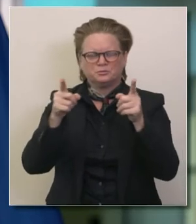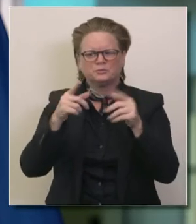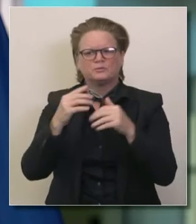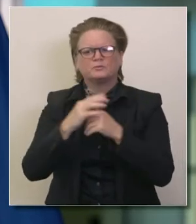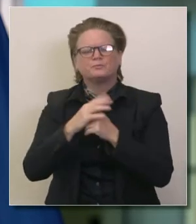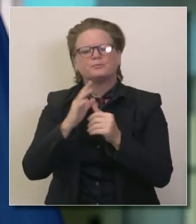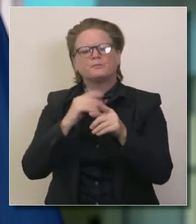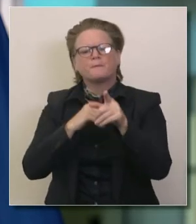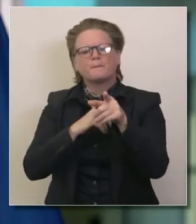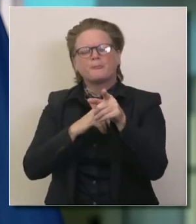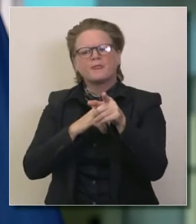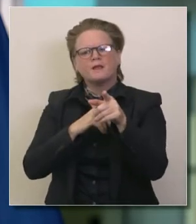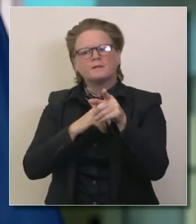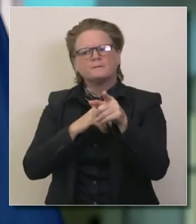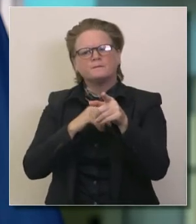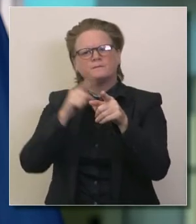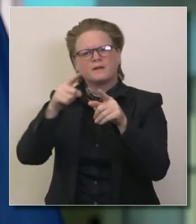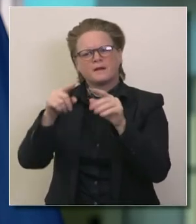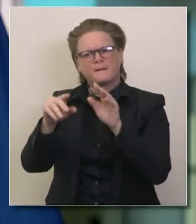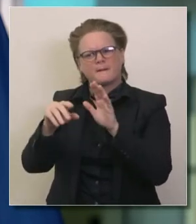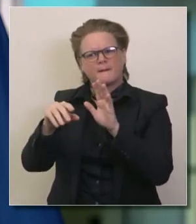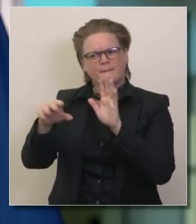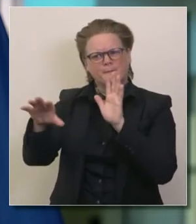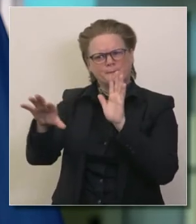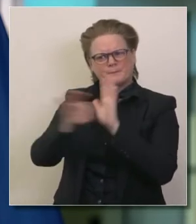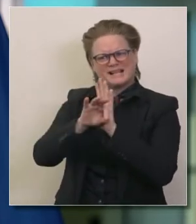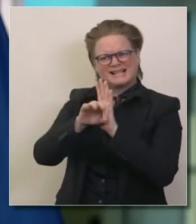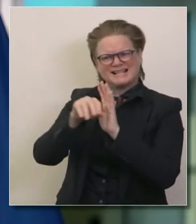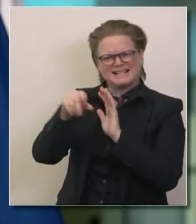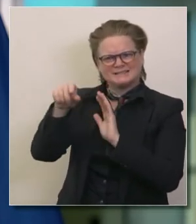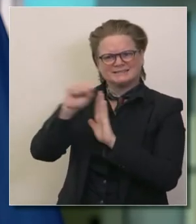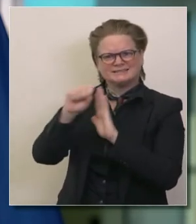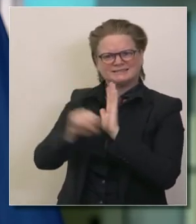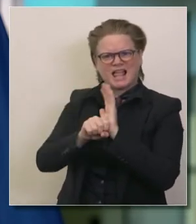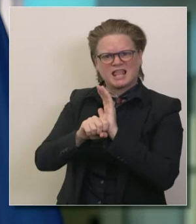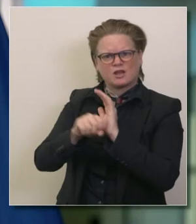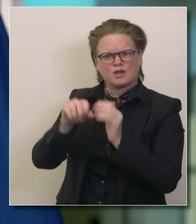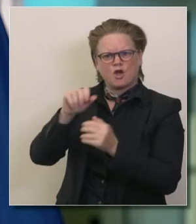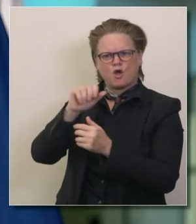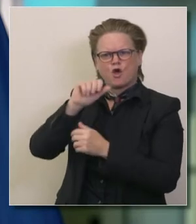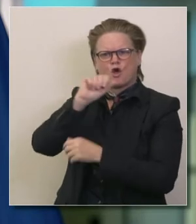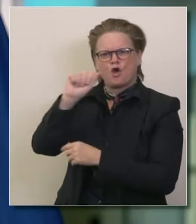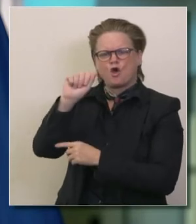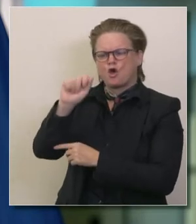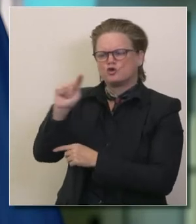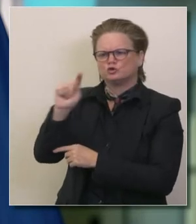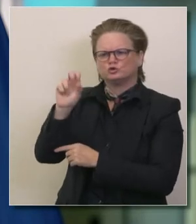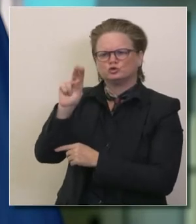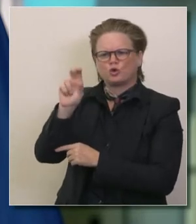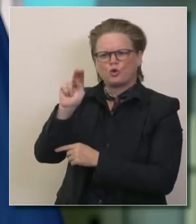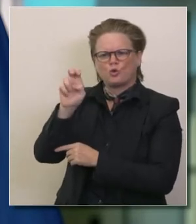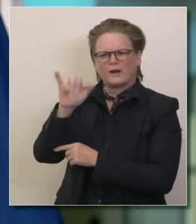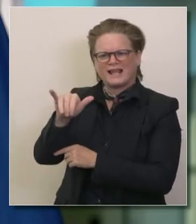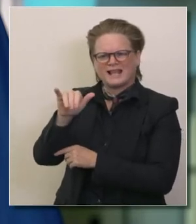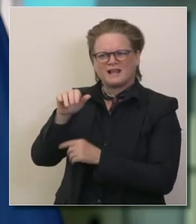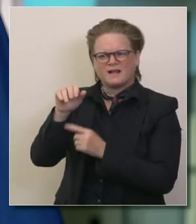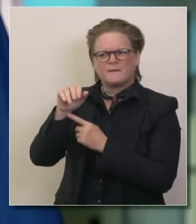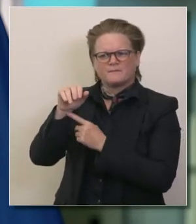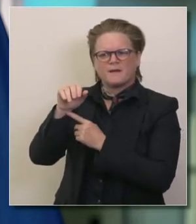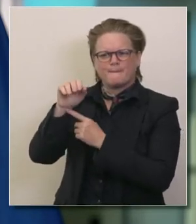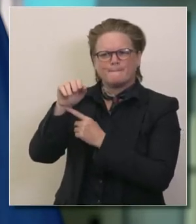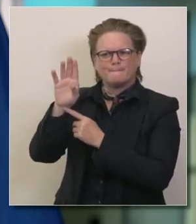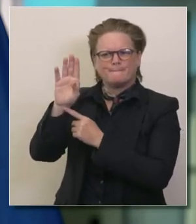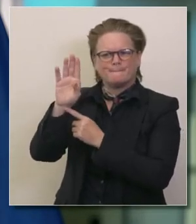nos dijeran algo sobre el nombramiento de la procurador del estado de California Javier Becerra usted